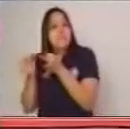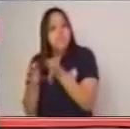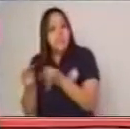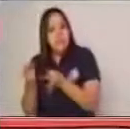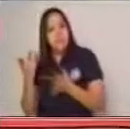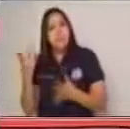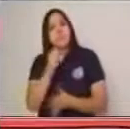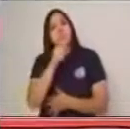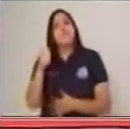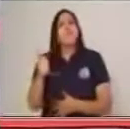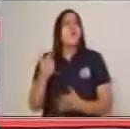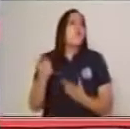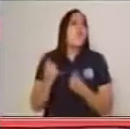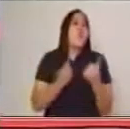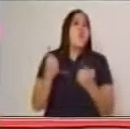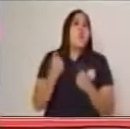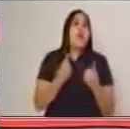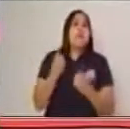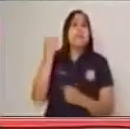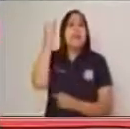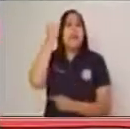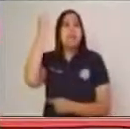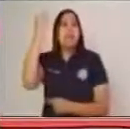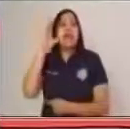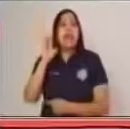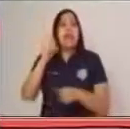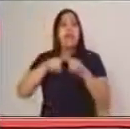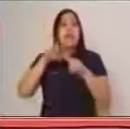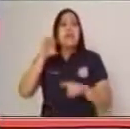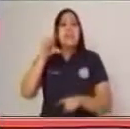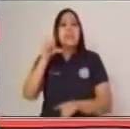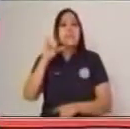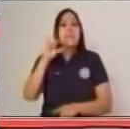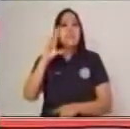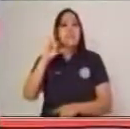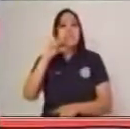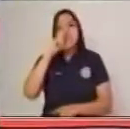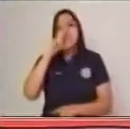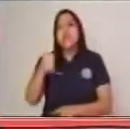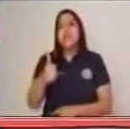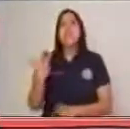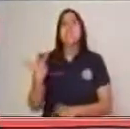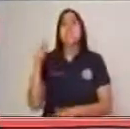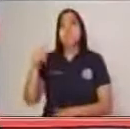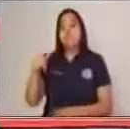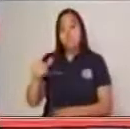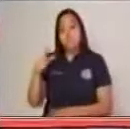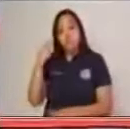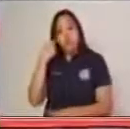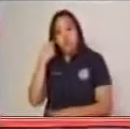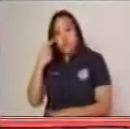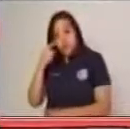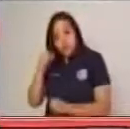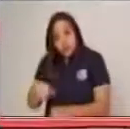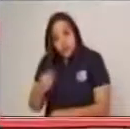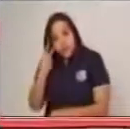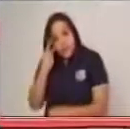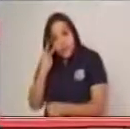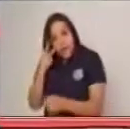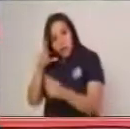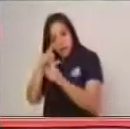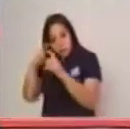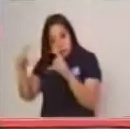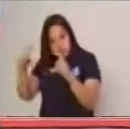¿Cuál va a ser la idea principal explícita? Esa idea principal en la cual se va a observar el tipo de texto